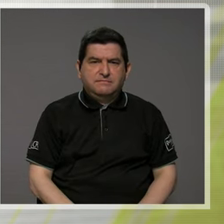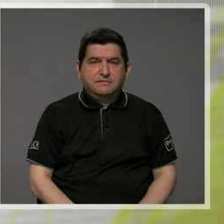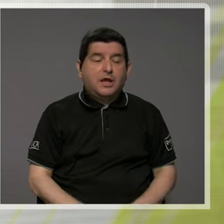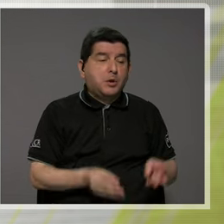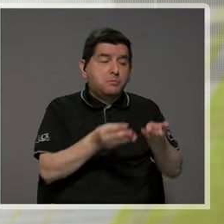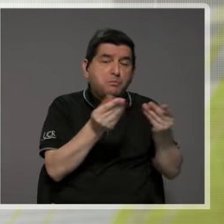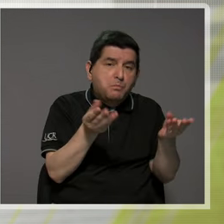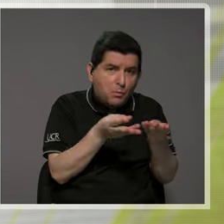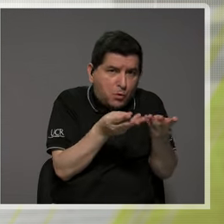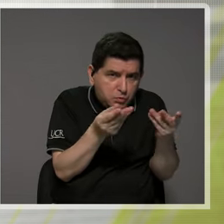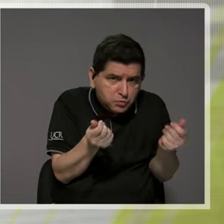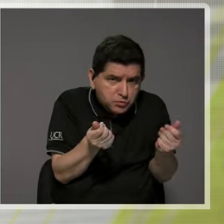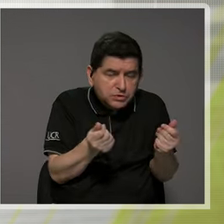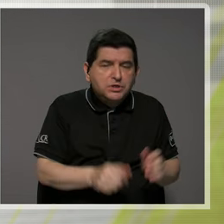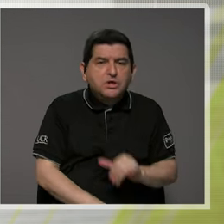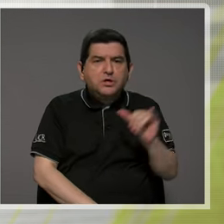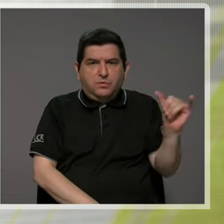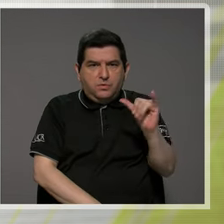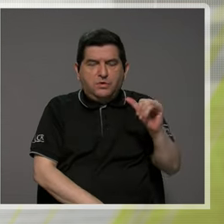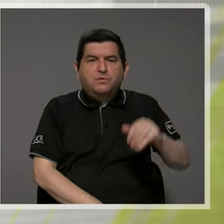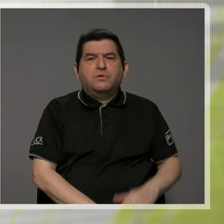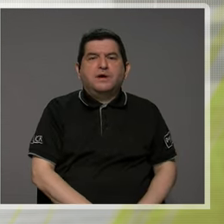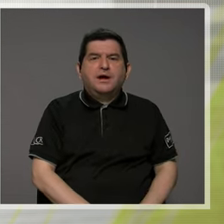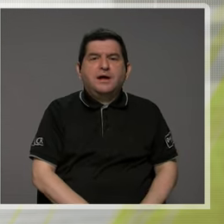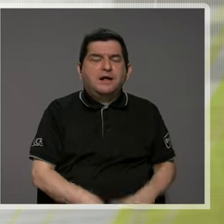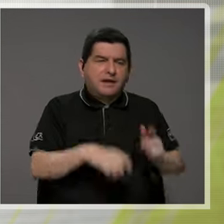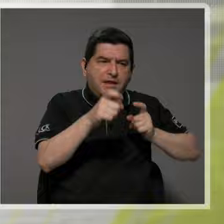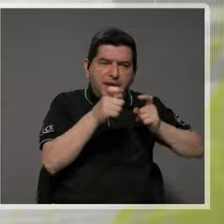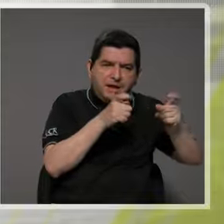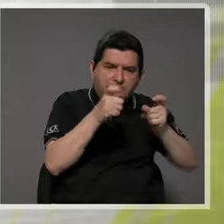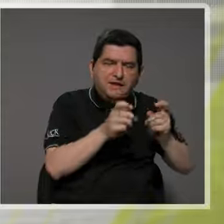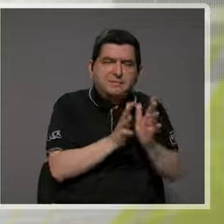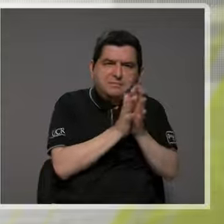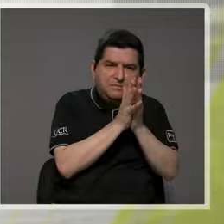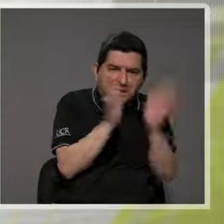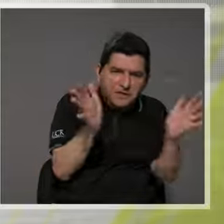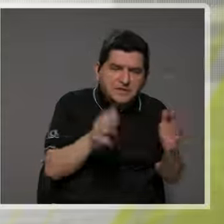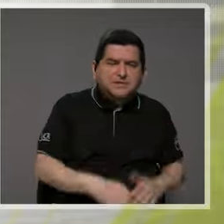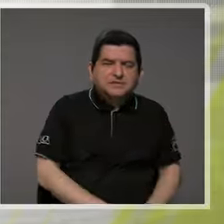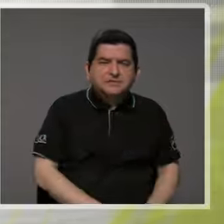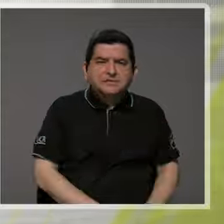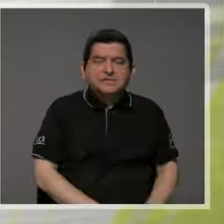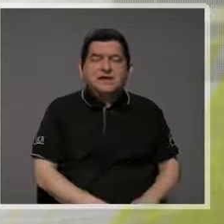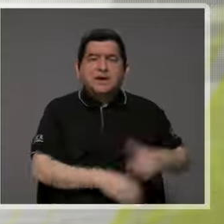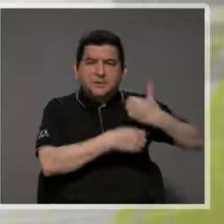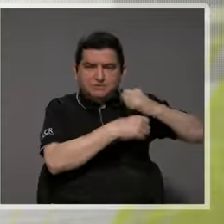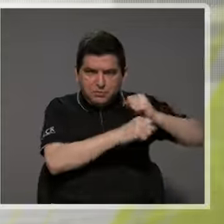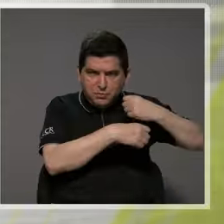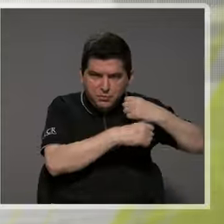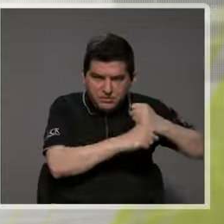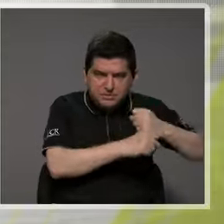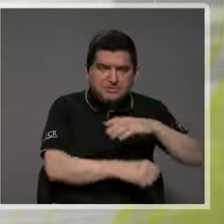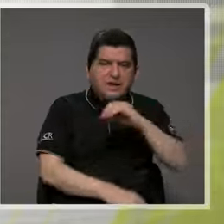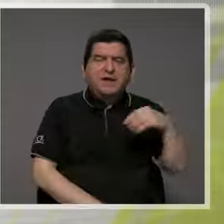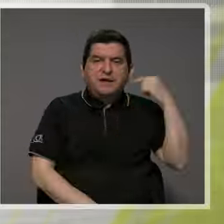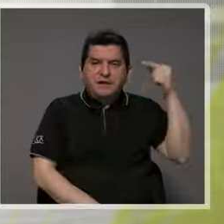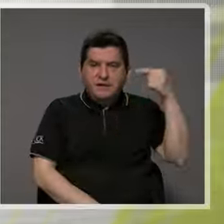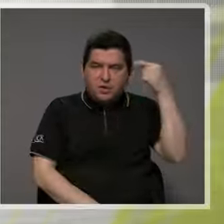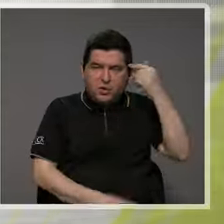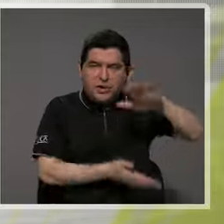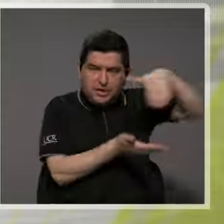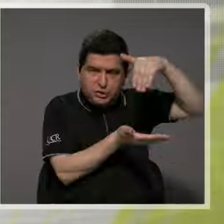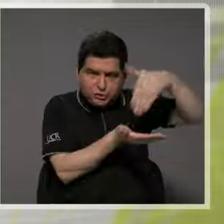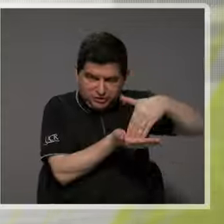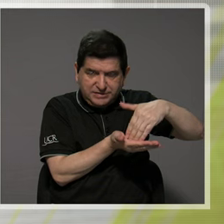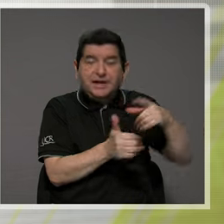sectores productivos, como dentro de las administraciones públicas a nivel local y también, digamos, a nivel de gobierno central,